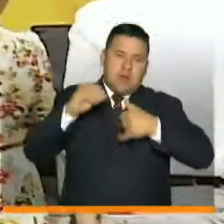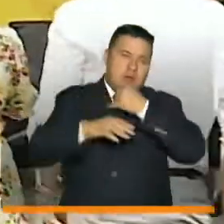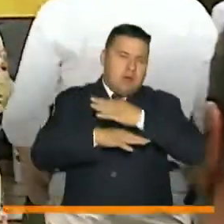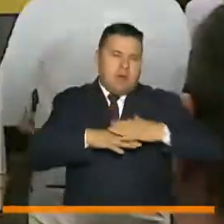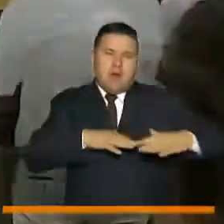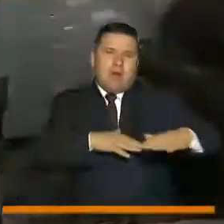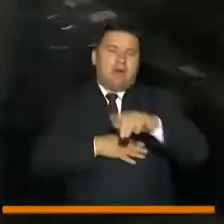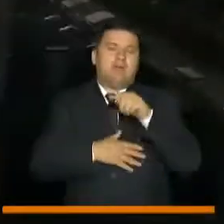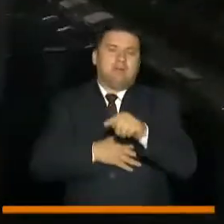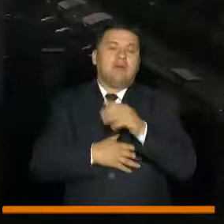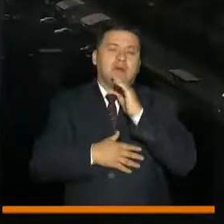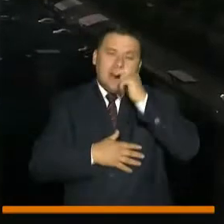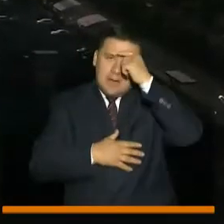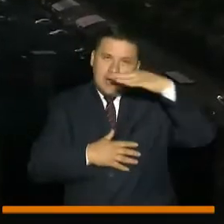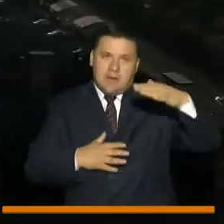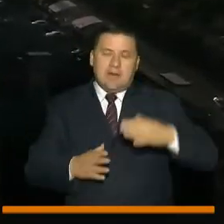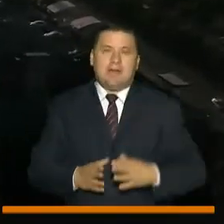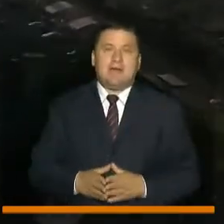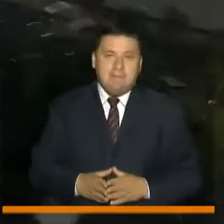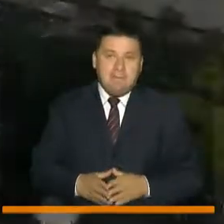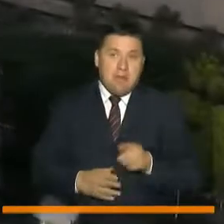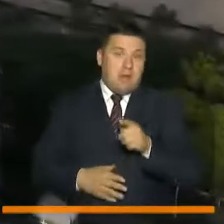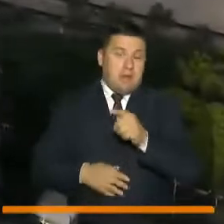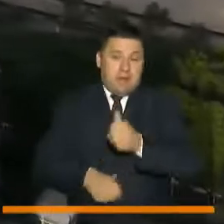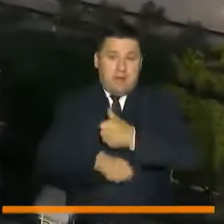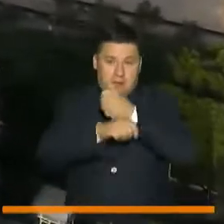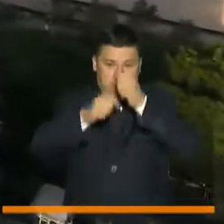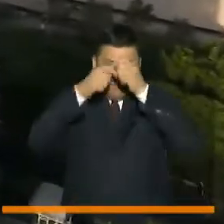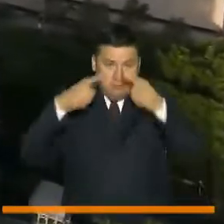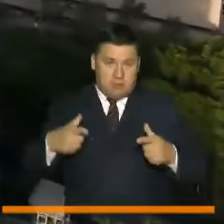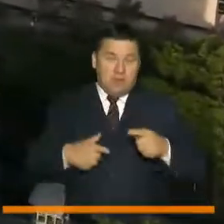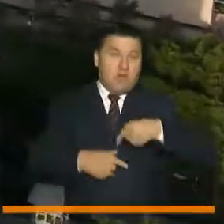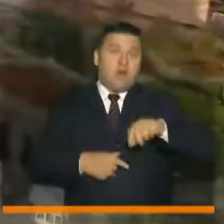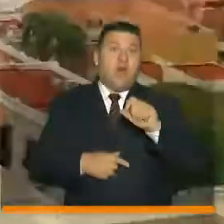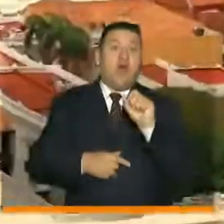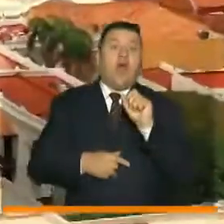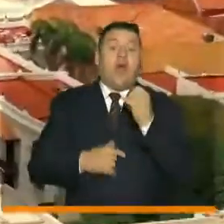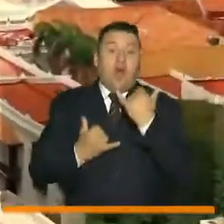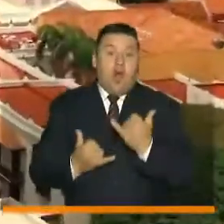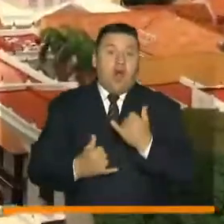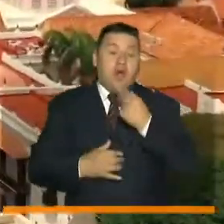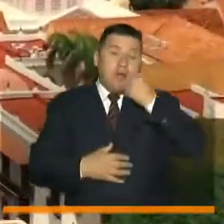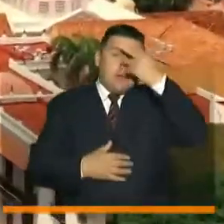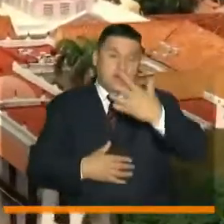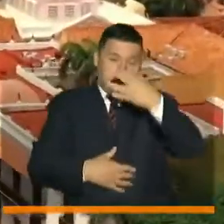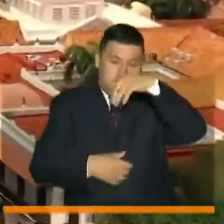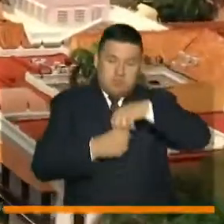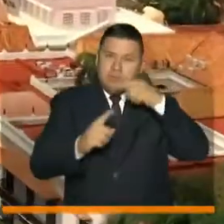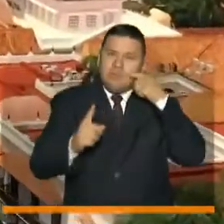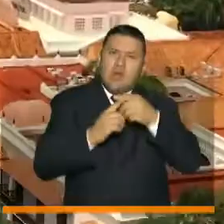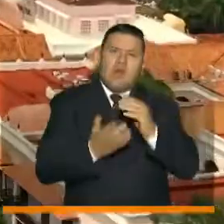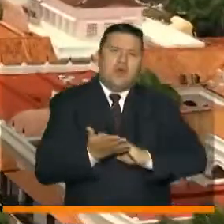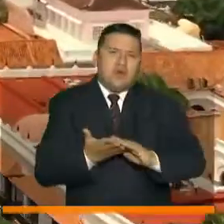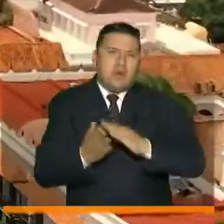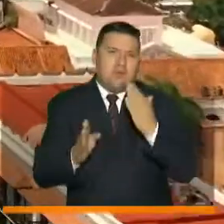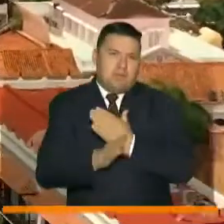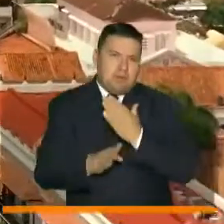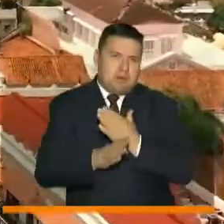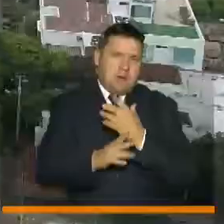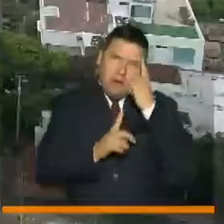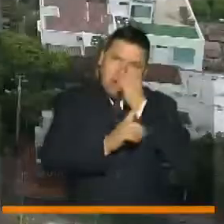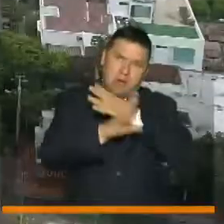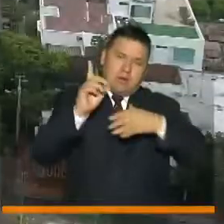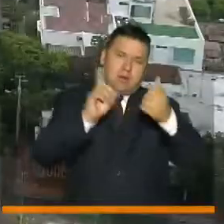que se llevó a cabo en Cartagena. Allí el jefe de Estado aseguró que hoy se marca un hito histórico en resolver problemas y darle